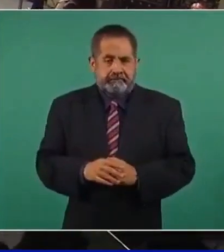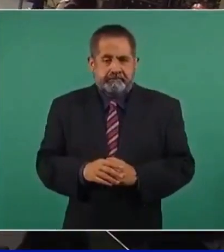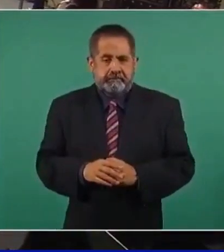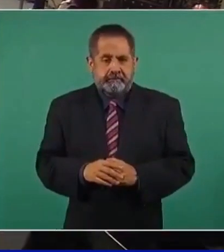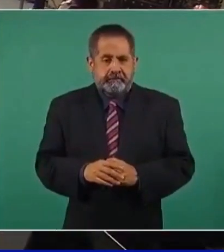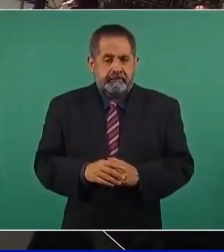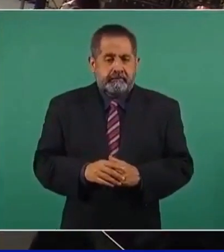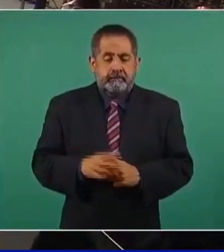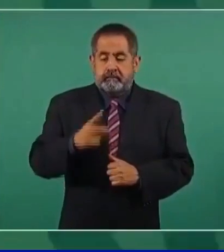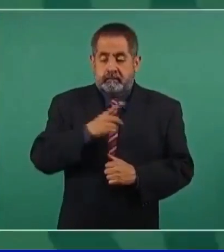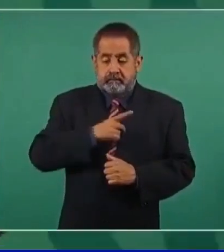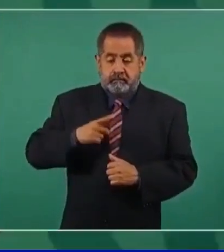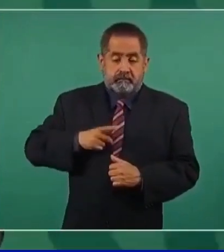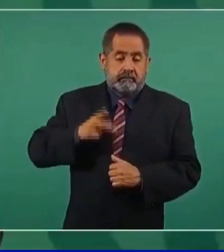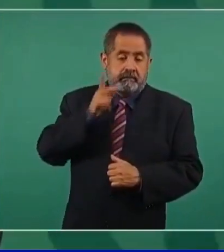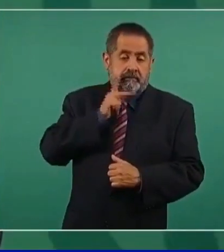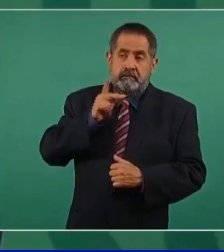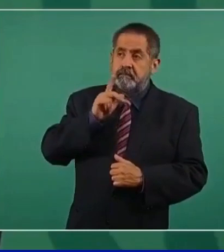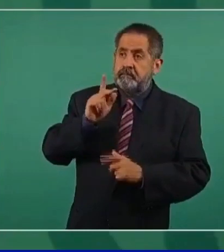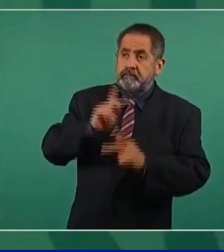La deuda de Pemex